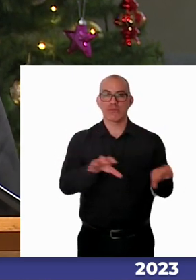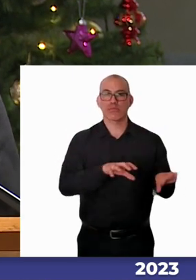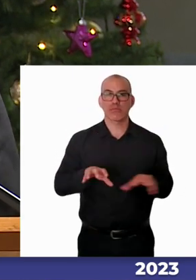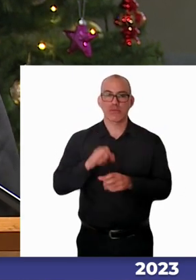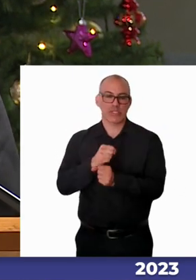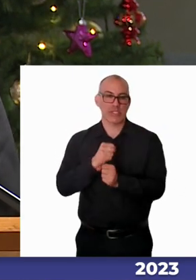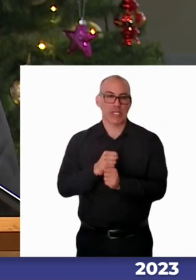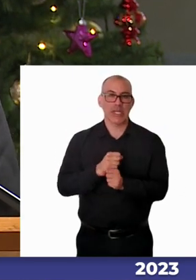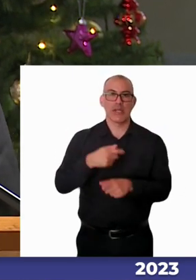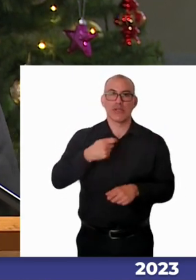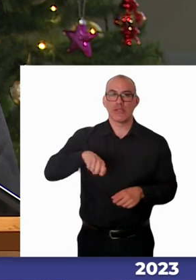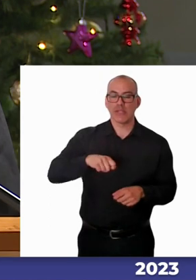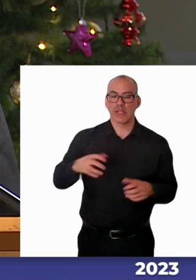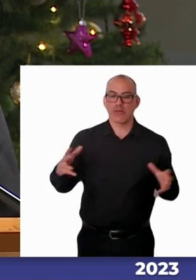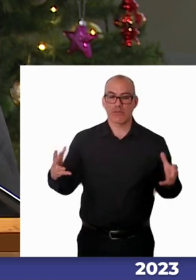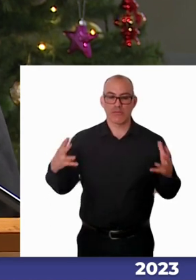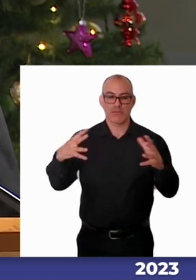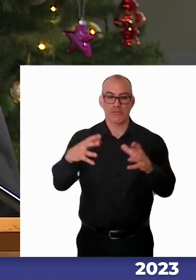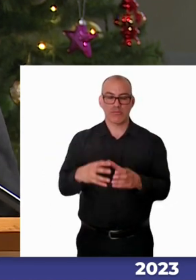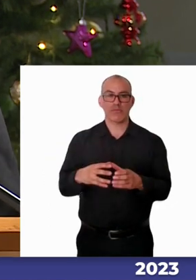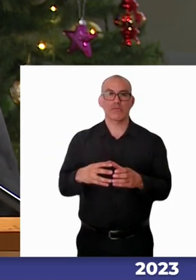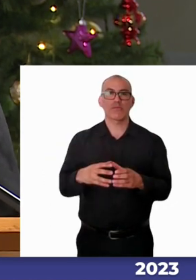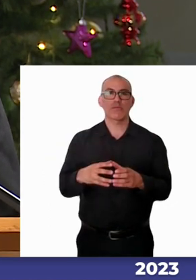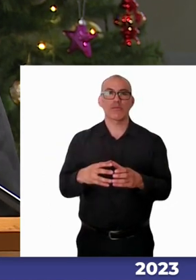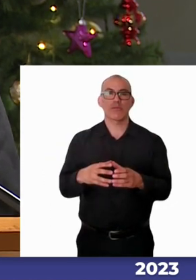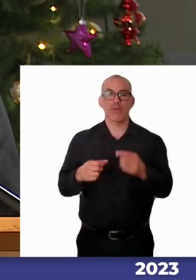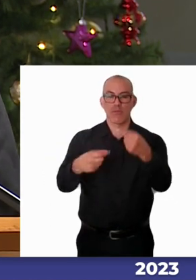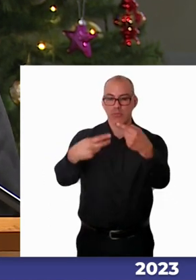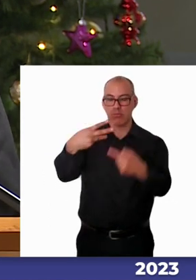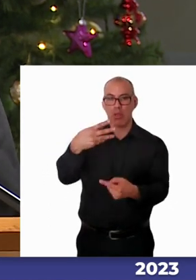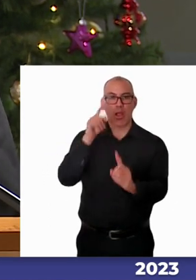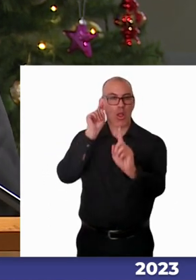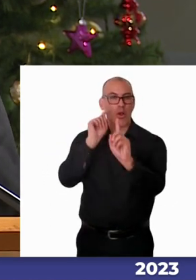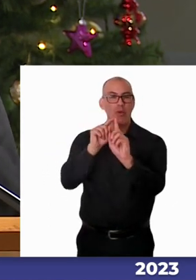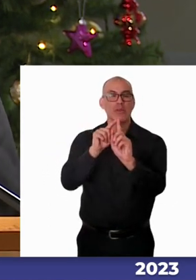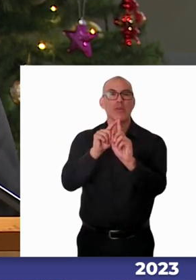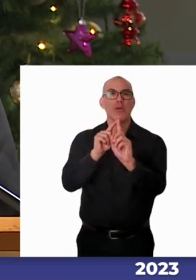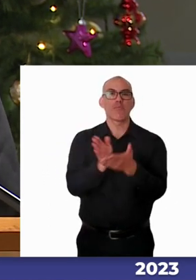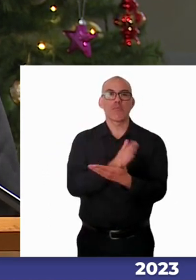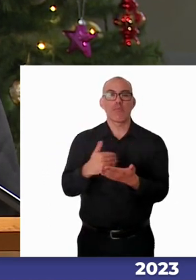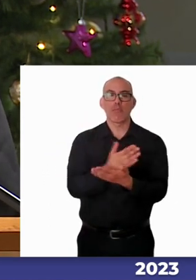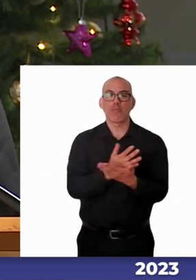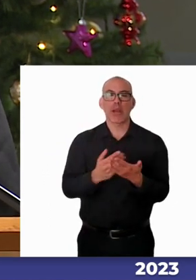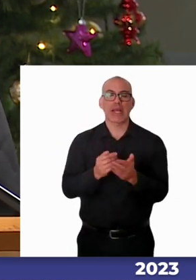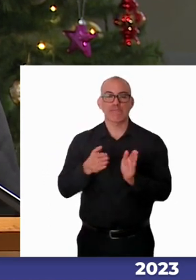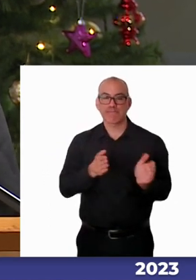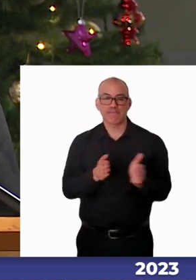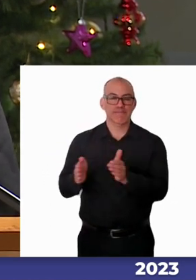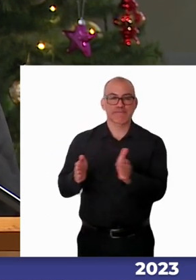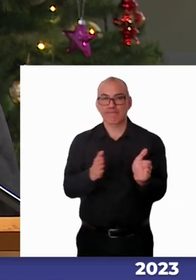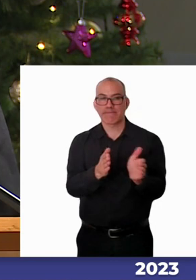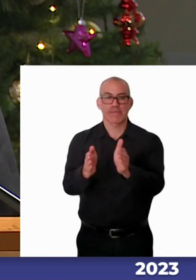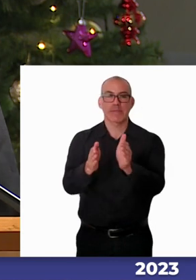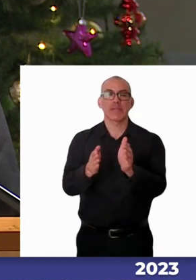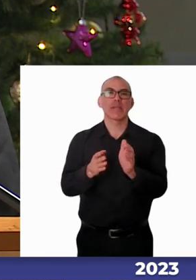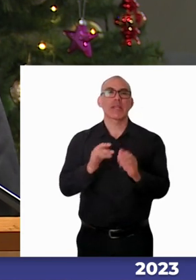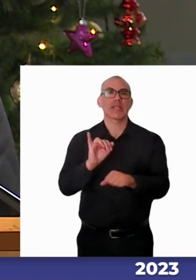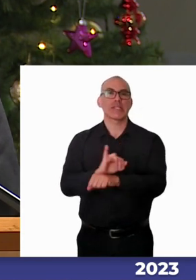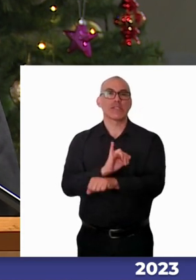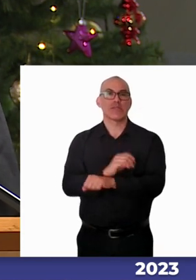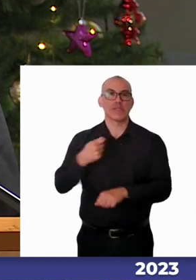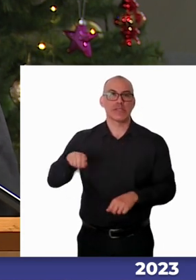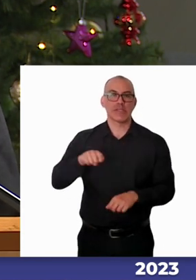se definieron uno de los objetivos del Plan Estratégico Institucional y es ese objetivo el establecimiento de un sistema de gestión de